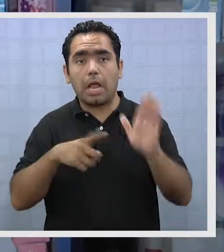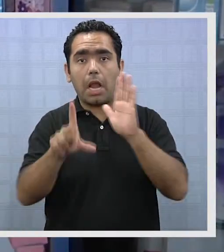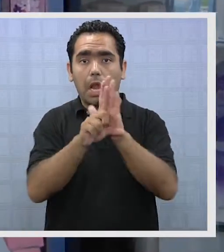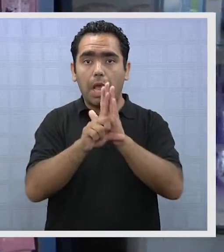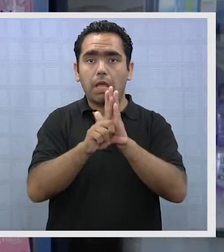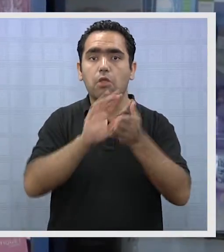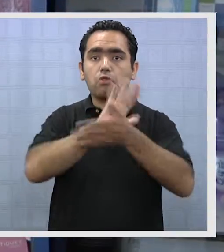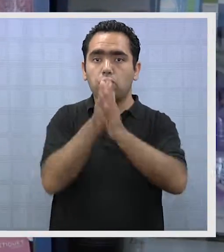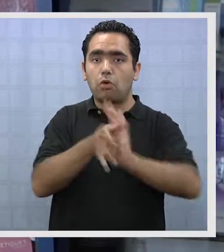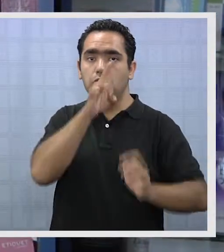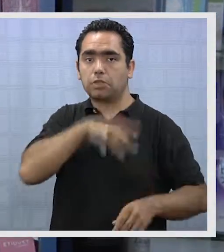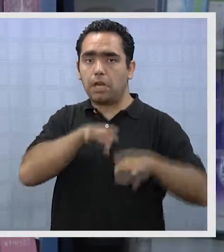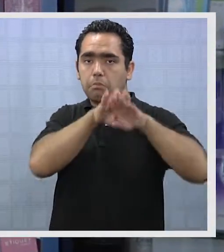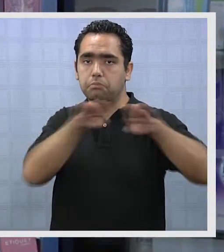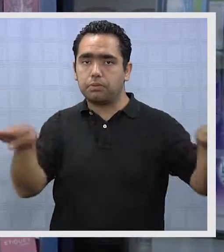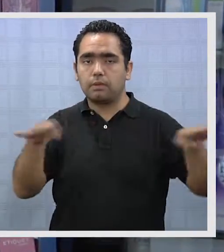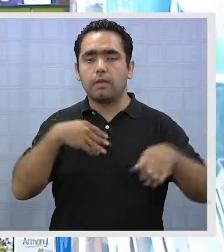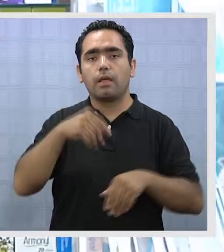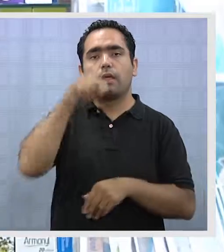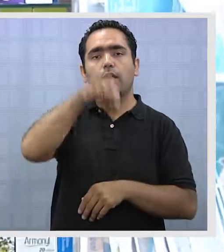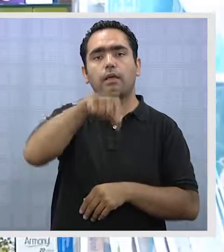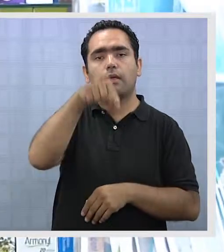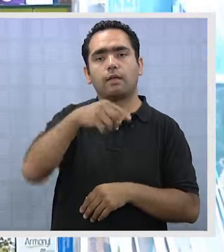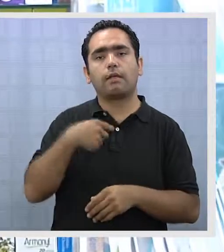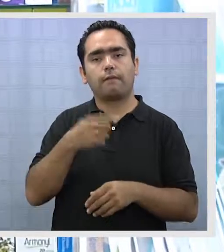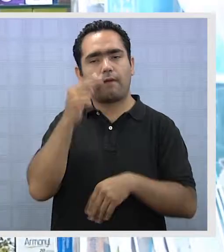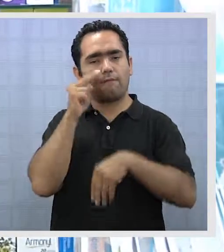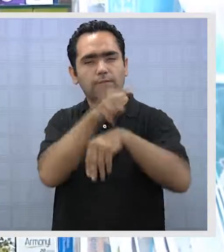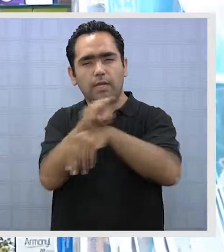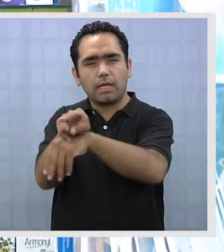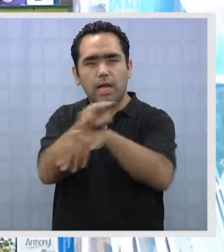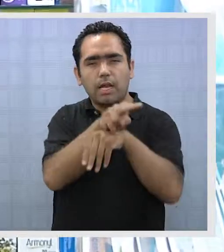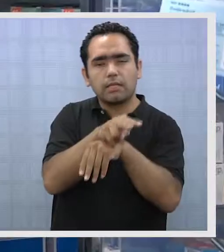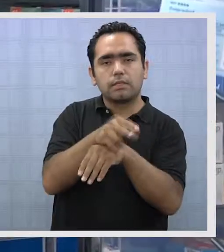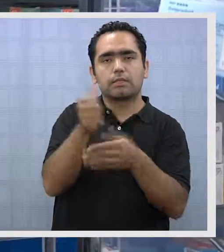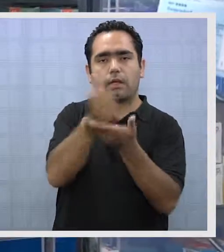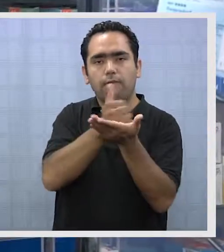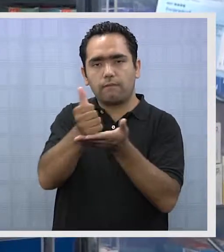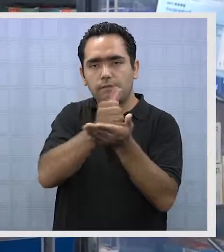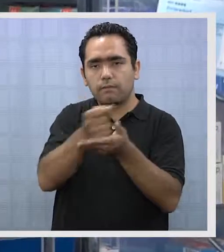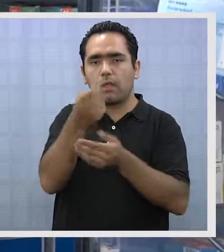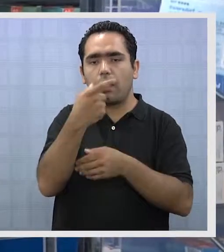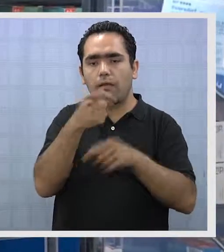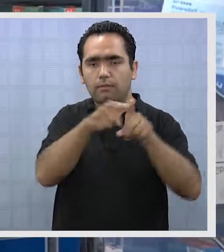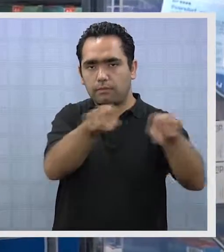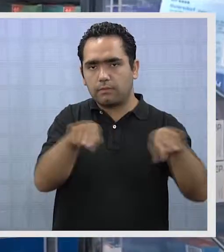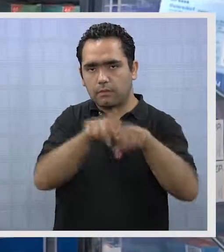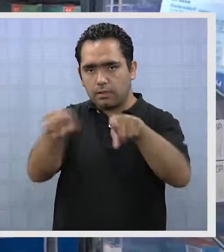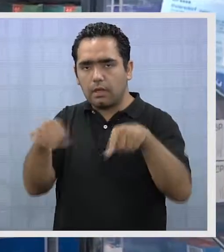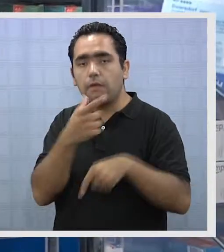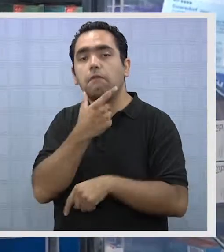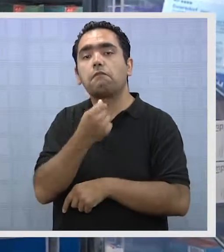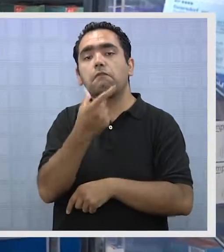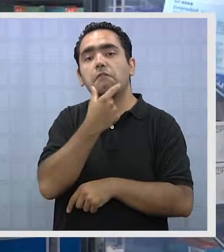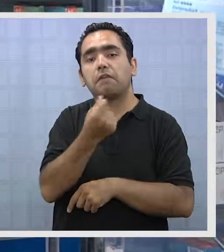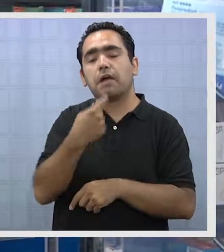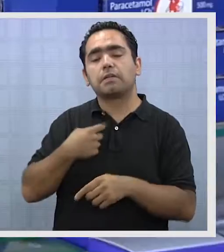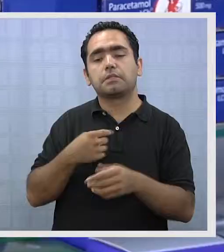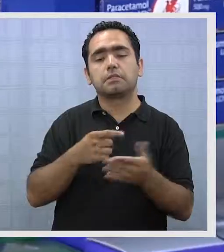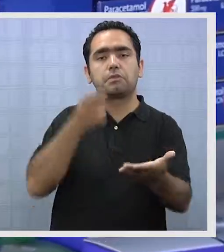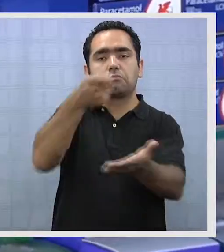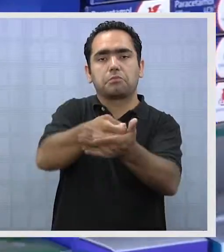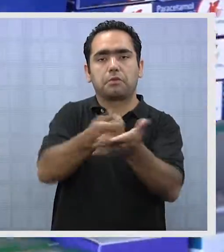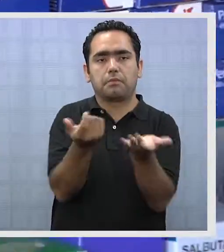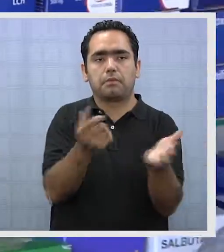Fernández aseguró que una vez implantada la ley en el país, se va a fiscalizar en la región para que cada local de venta de fármacos respete la norma y se